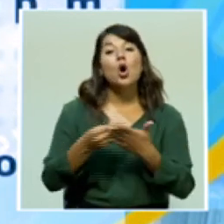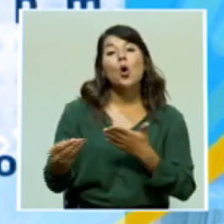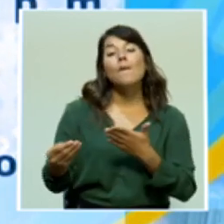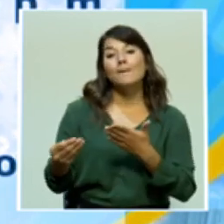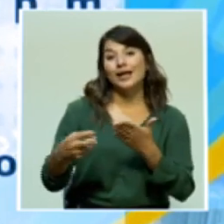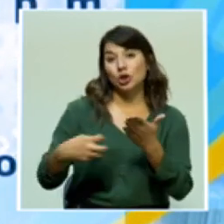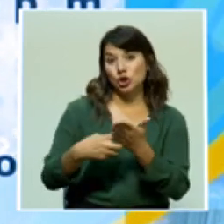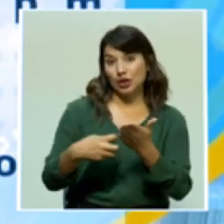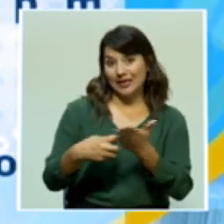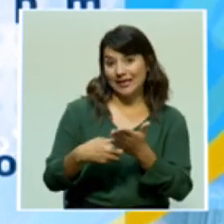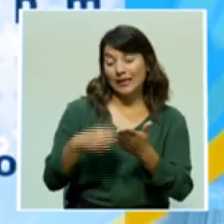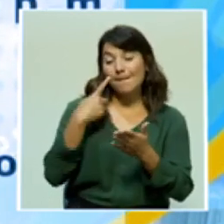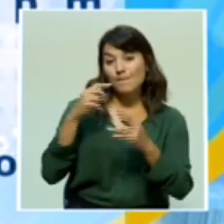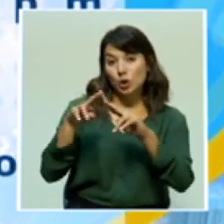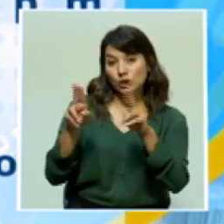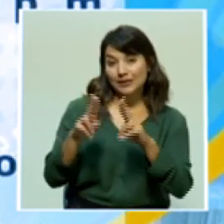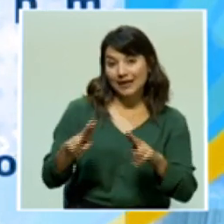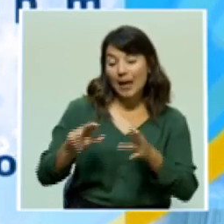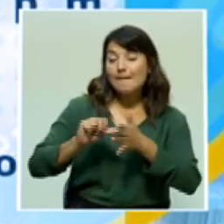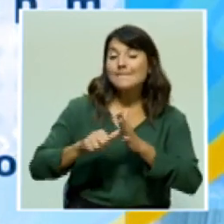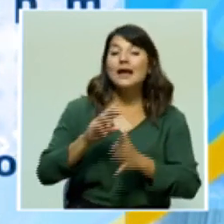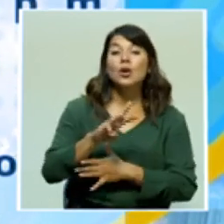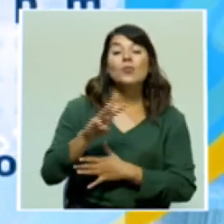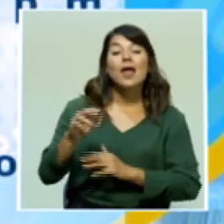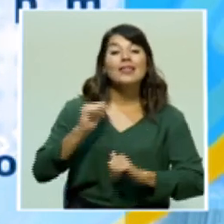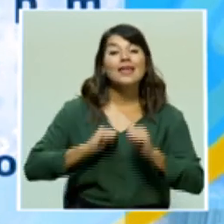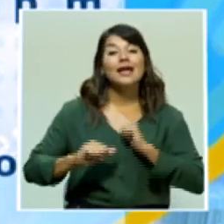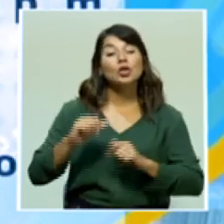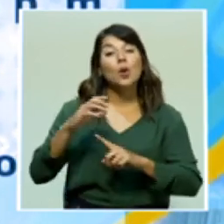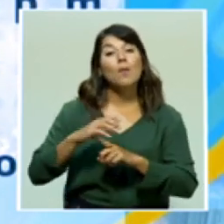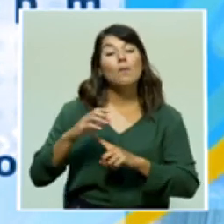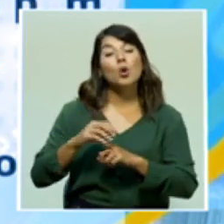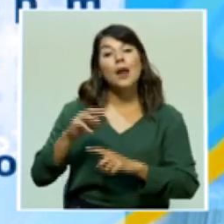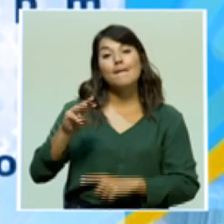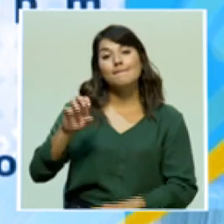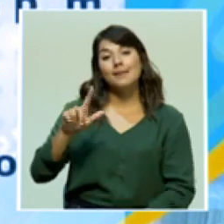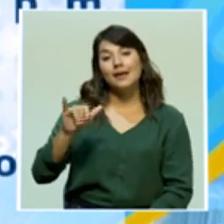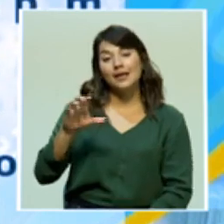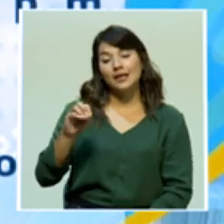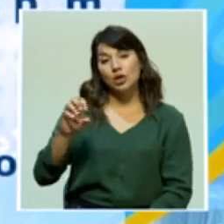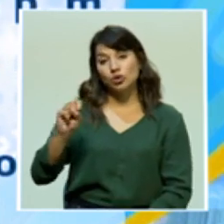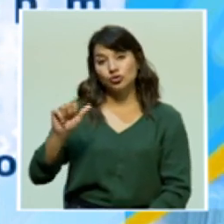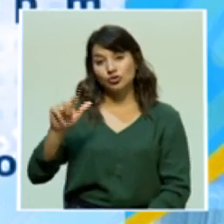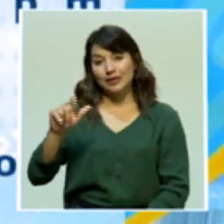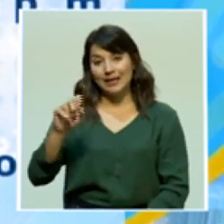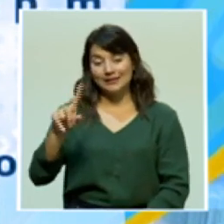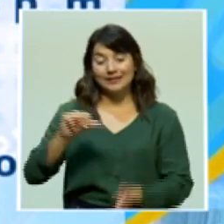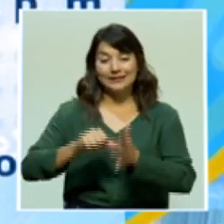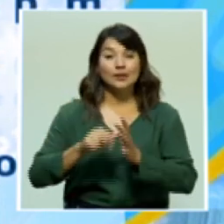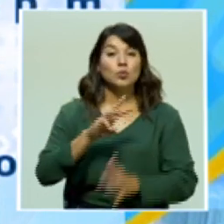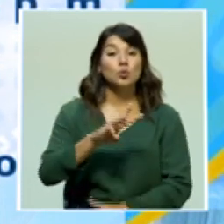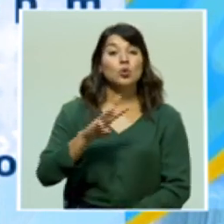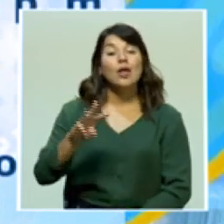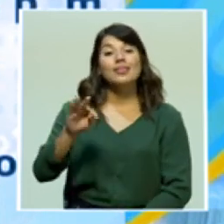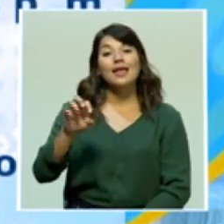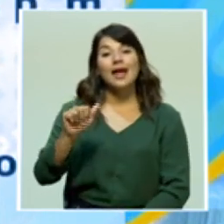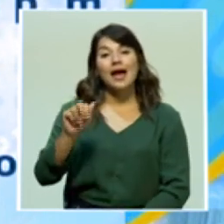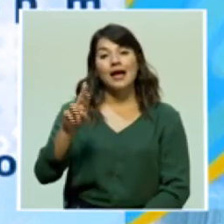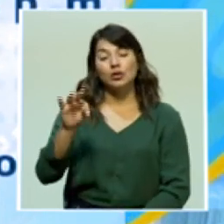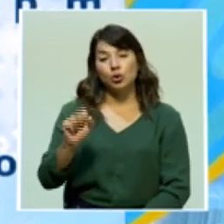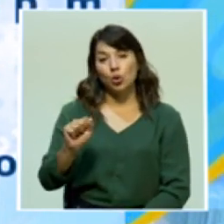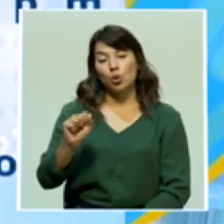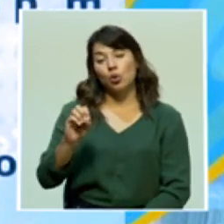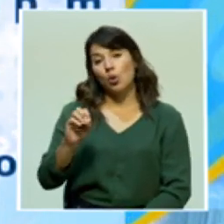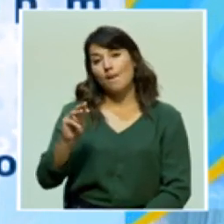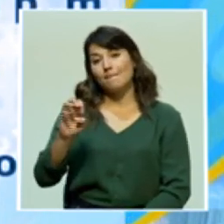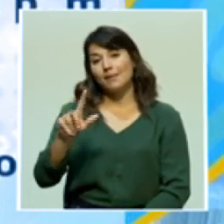virtual mediante la página web del Teatro Popular Melico Salazar www.teatromelico.go.cr en la